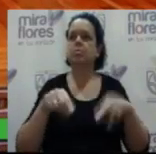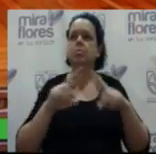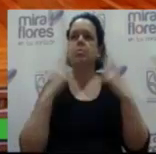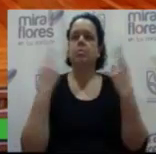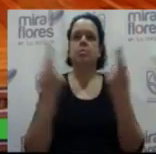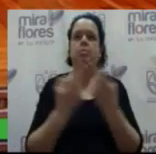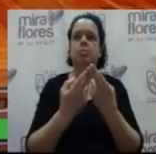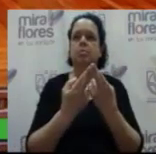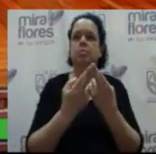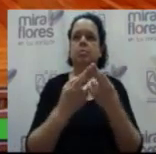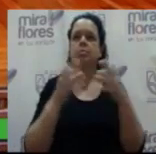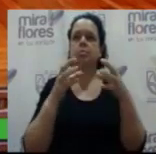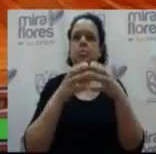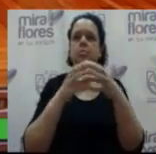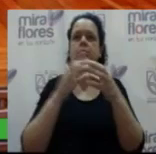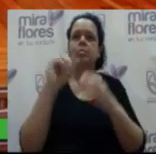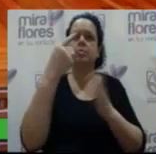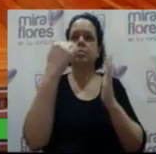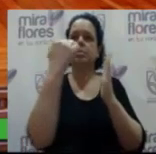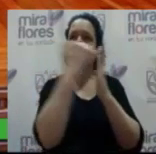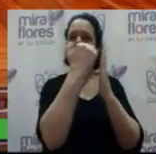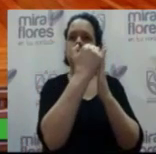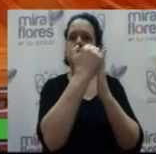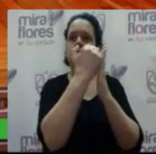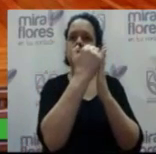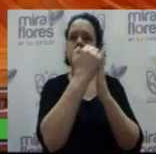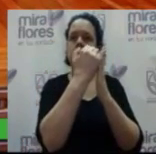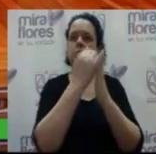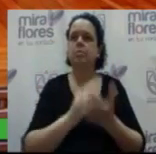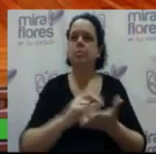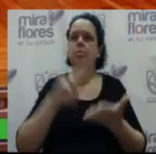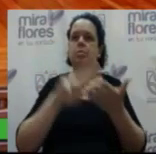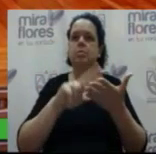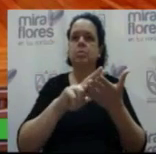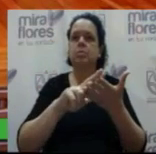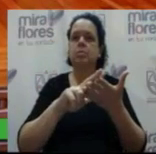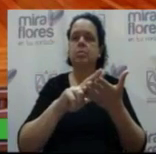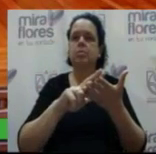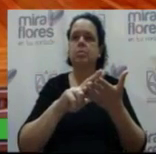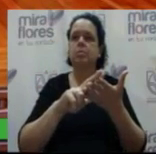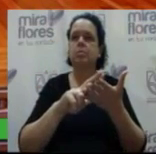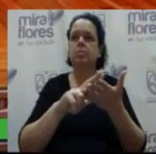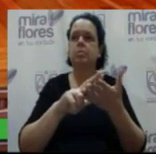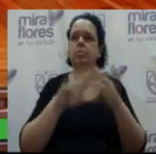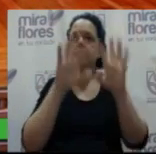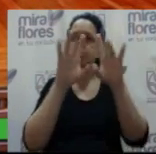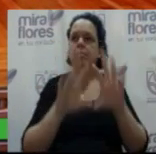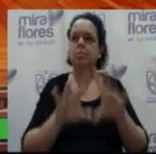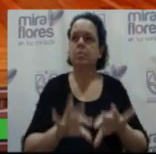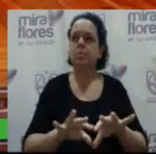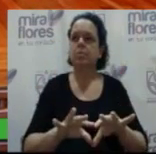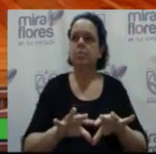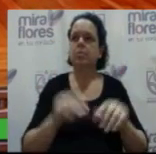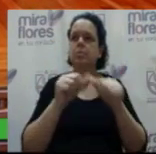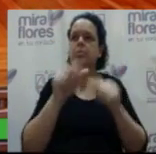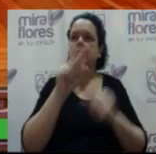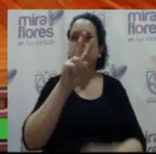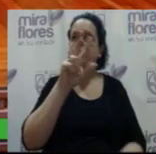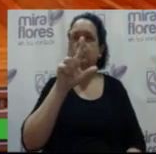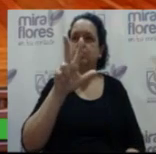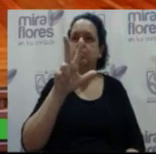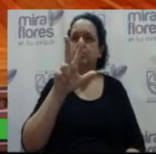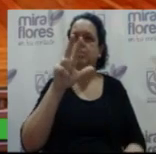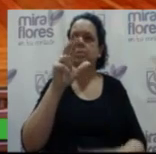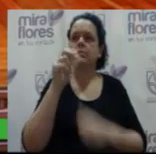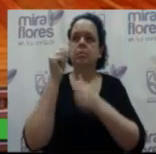al primer punto de nuestra agenda, que es la aprobación del acta de la sesión ordinaria de fecha 23 de agosto del